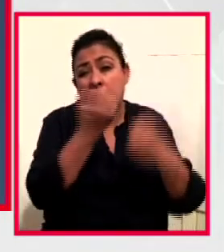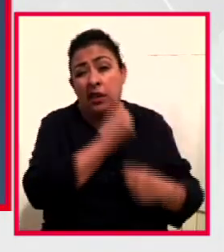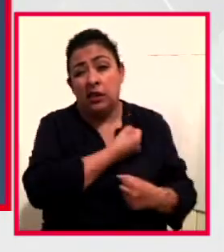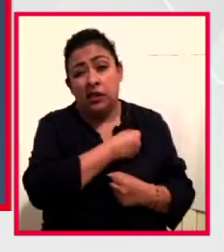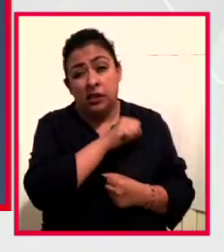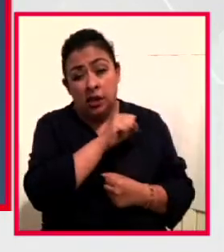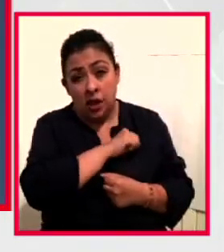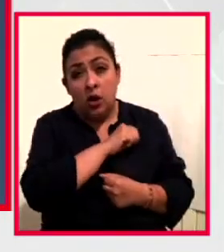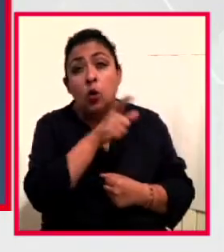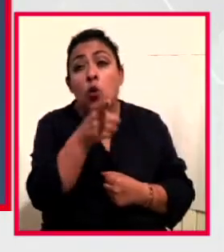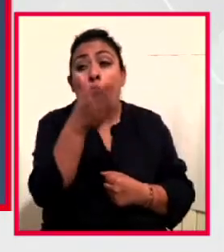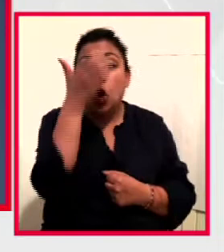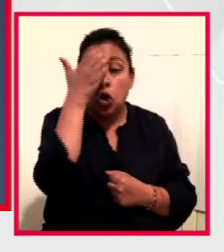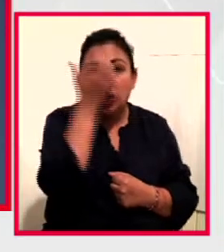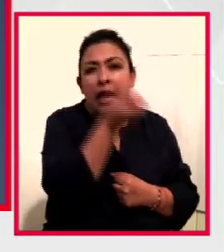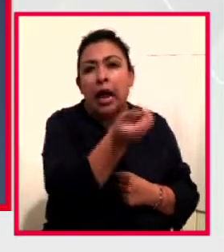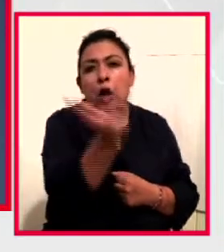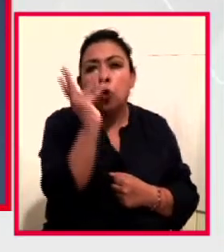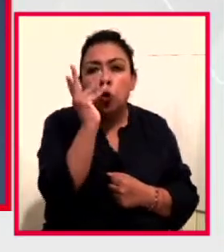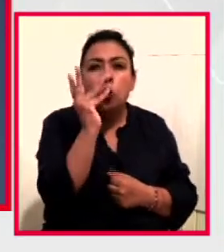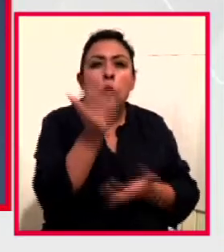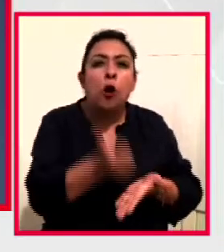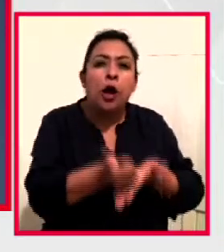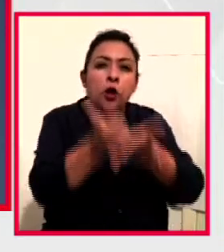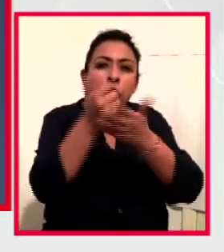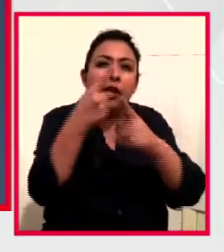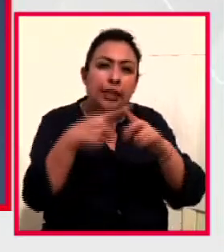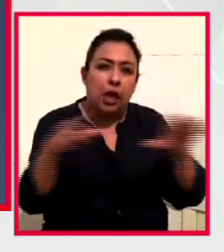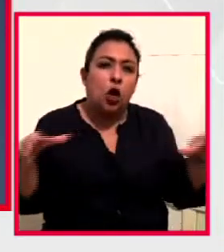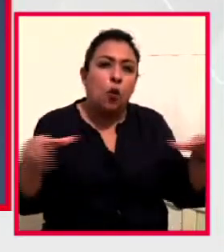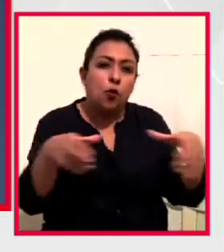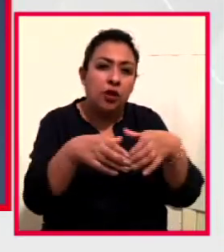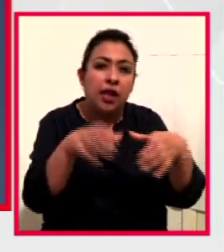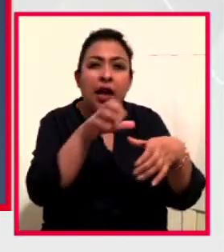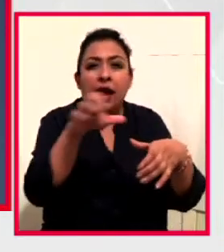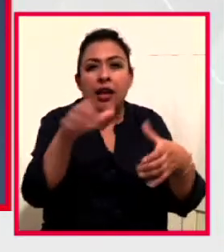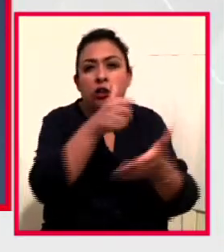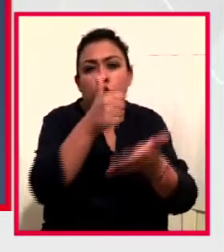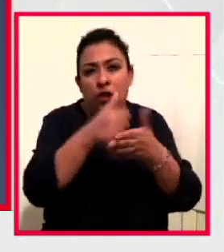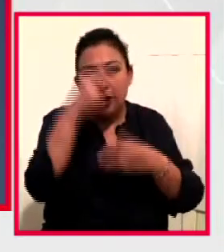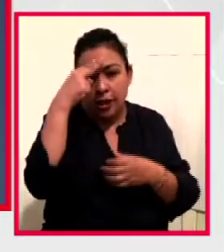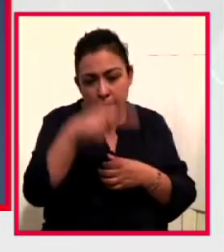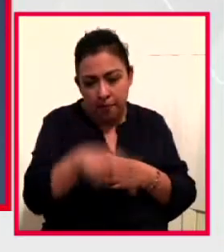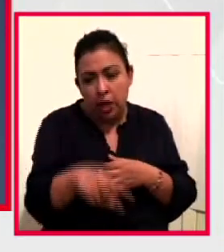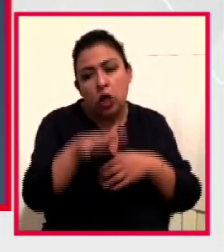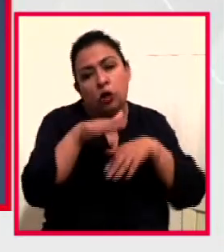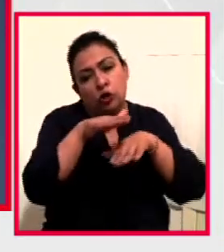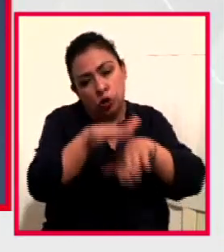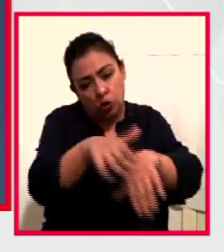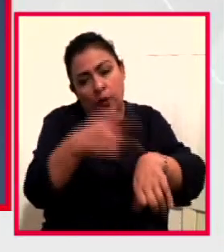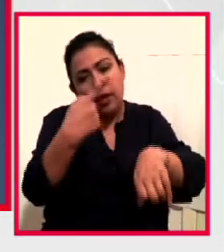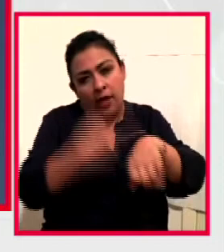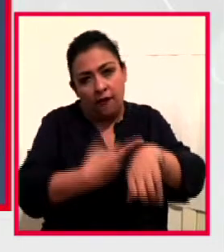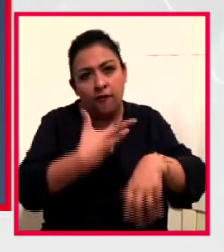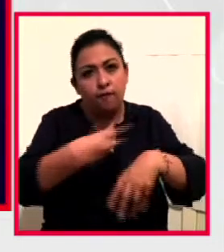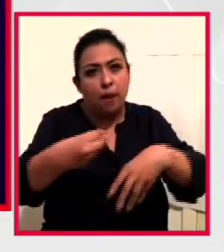Vamos a conocer algunas medidas que ha tomado la comunidad en la Ciudad de México a propósito de esta pandemia.